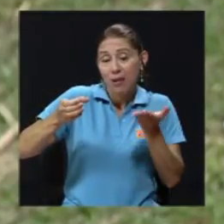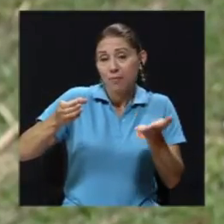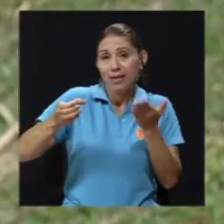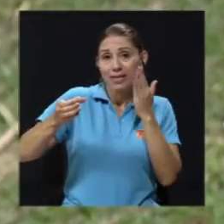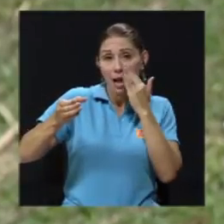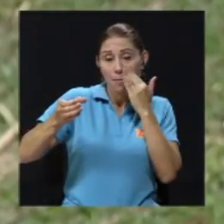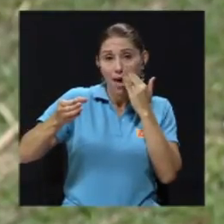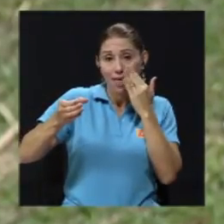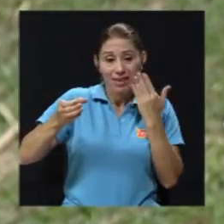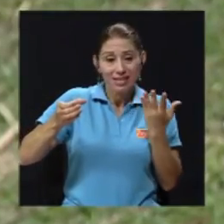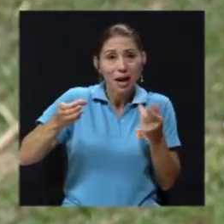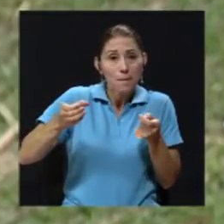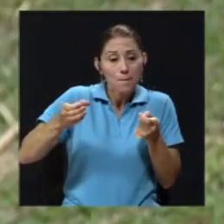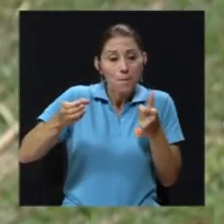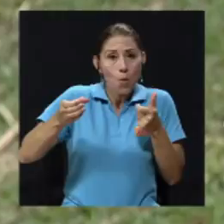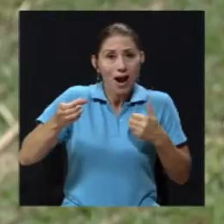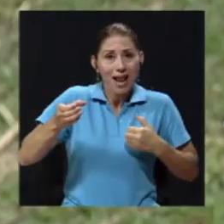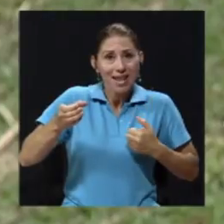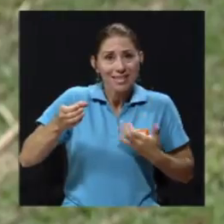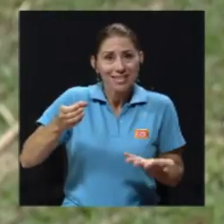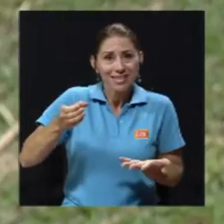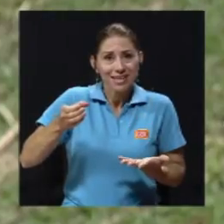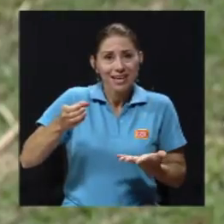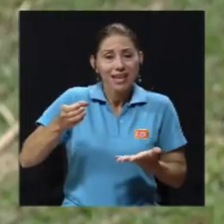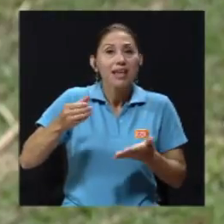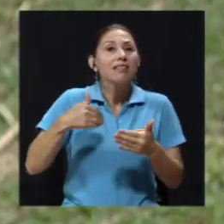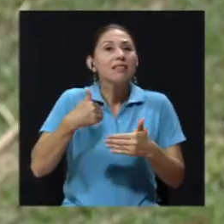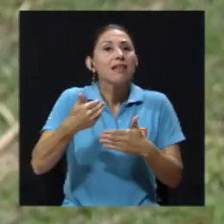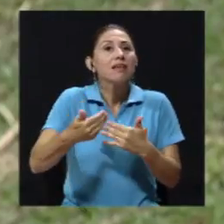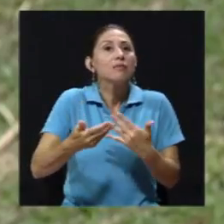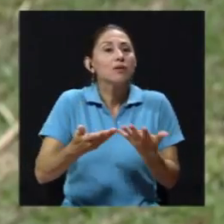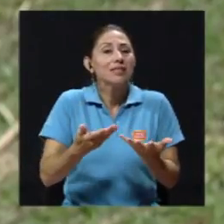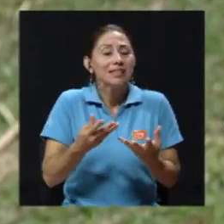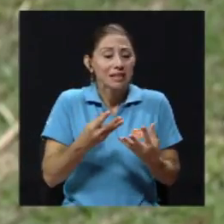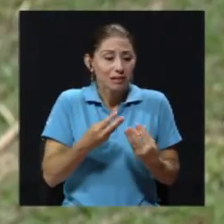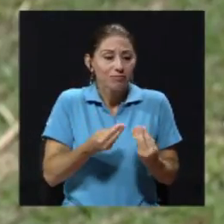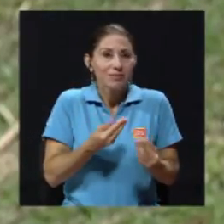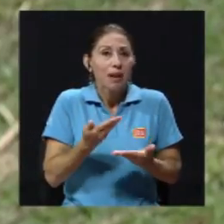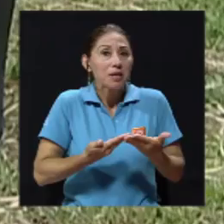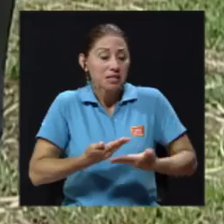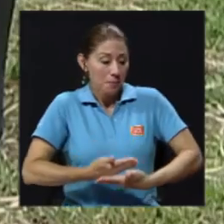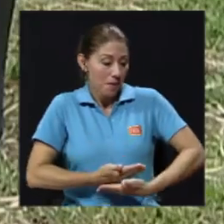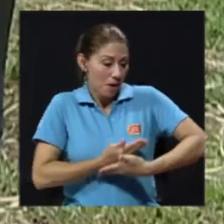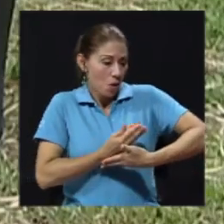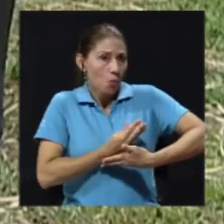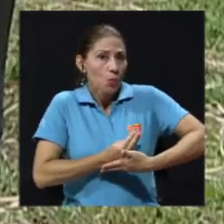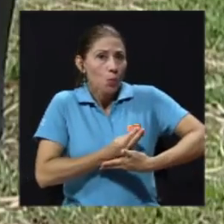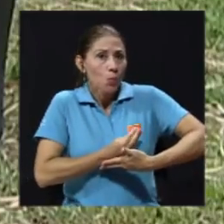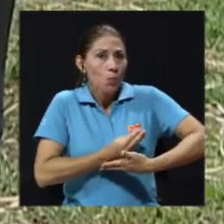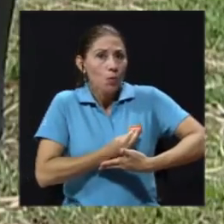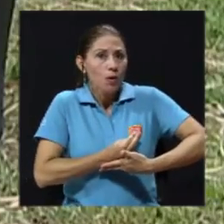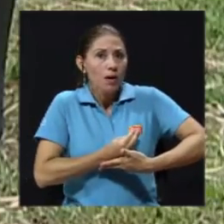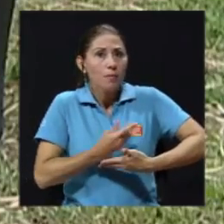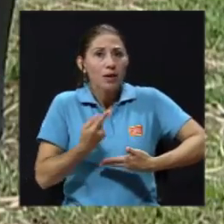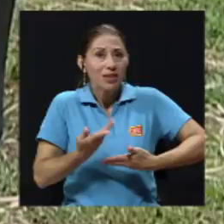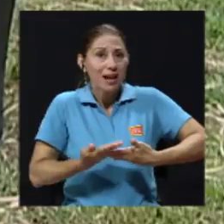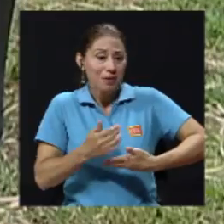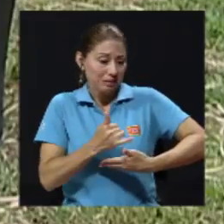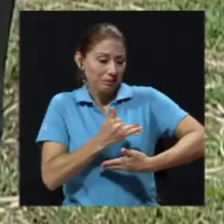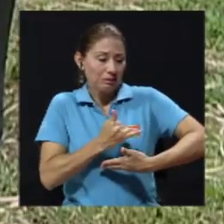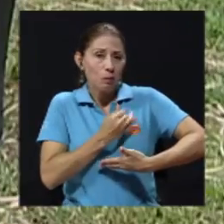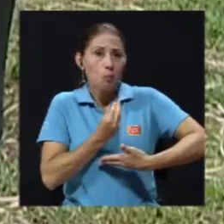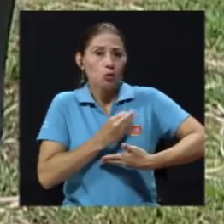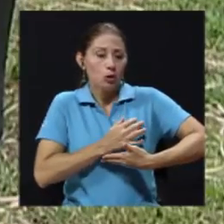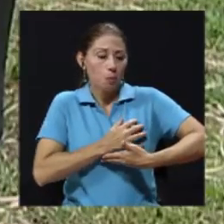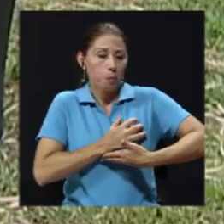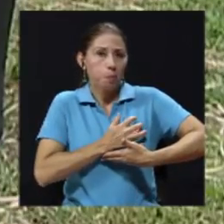que usted lee, va a tener más leche de la que el bebé pueda succionar. Correcto. Y si no se saca la leche, más